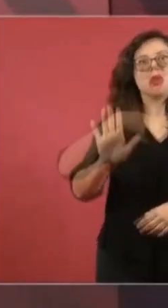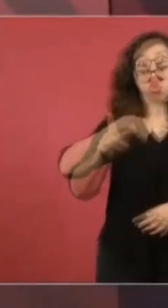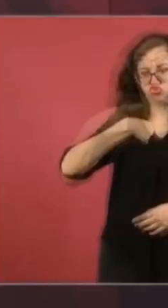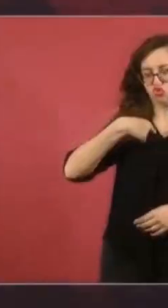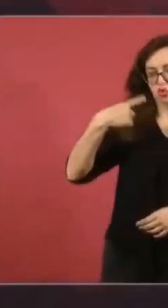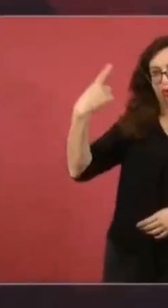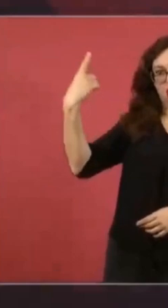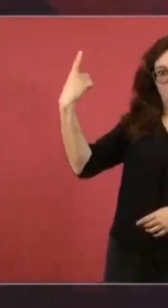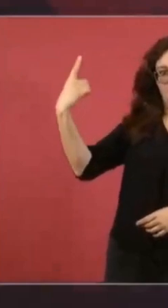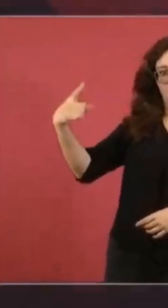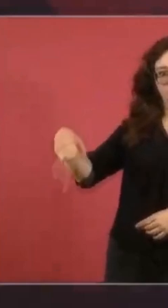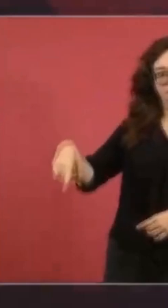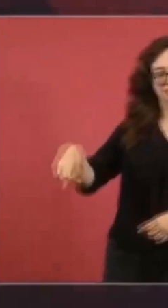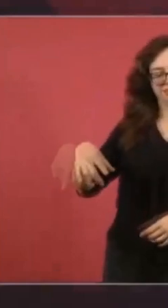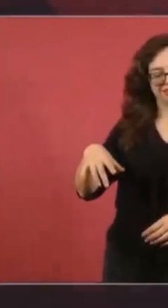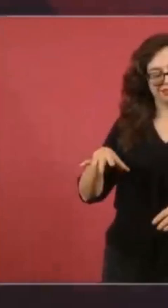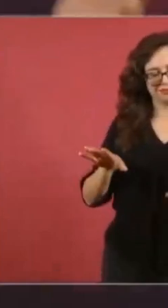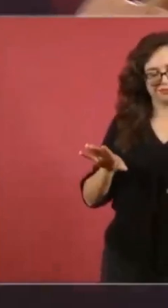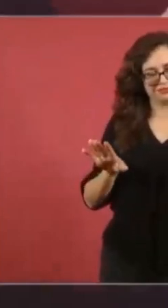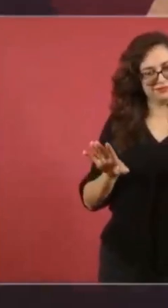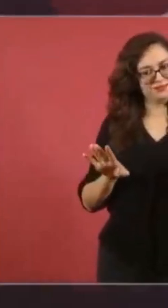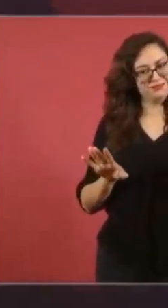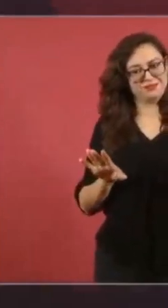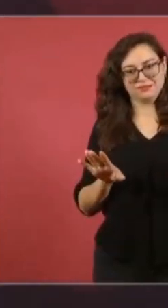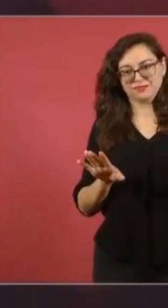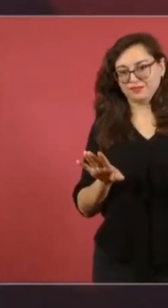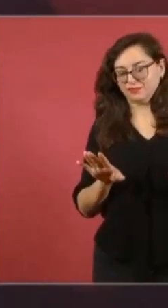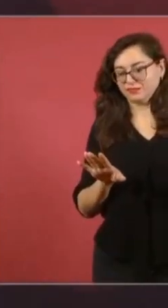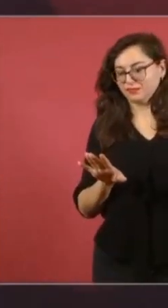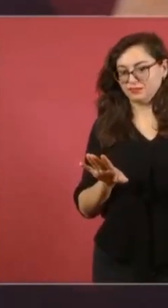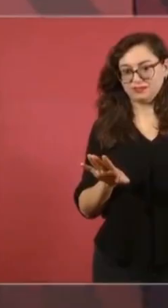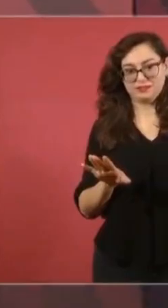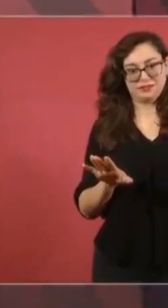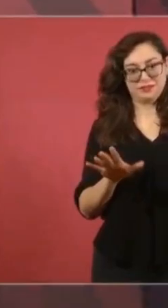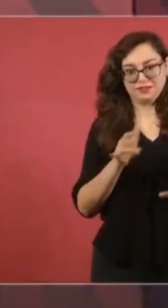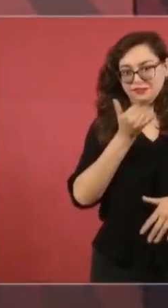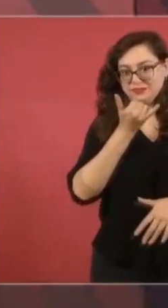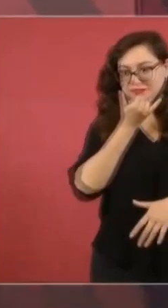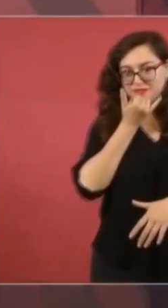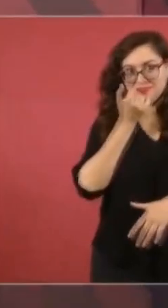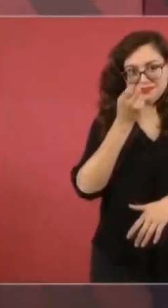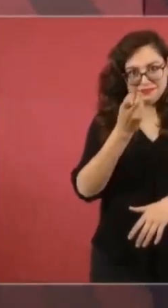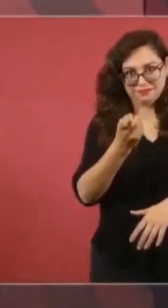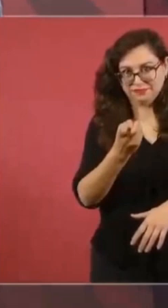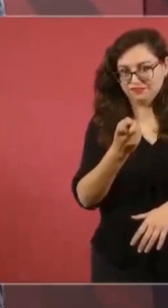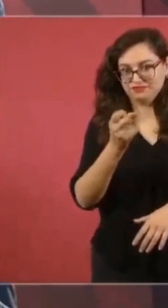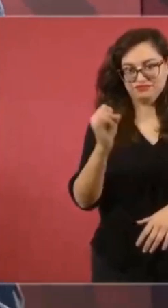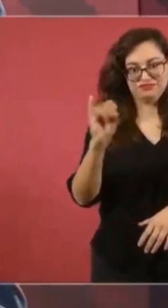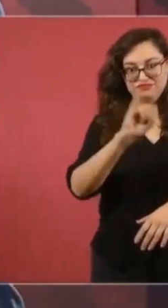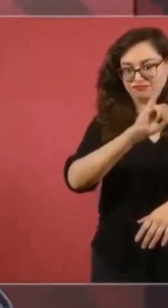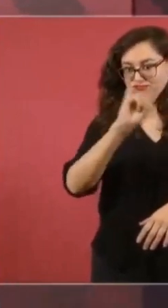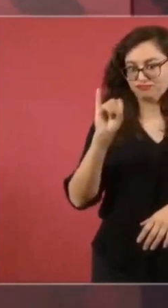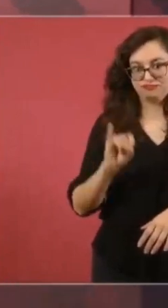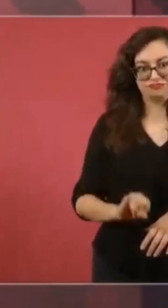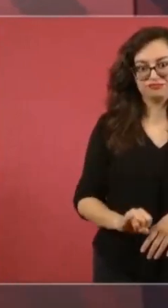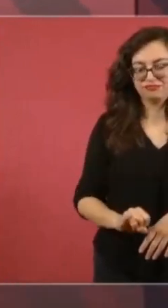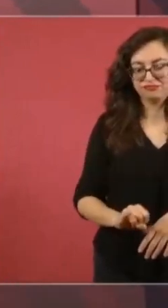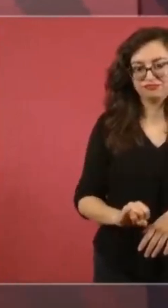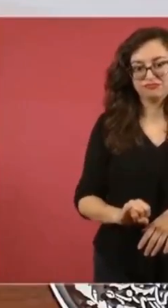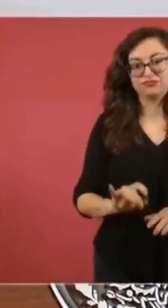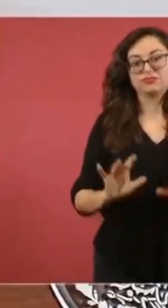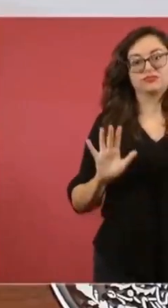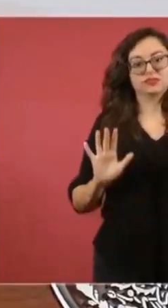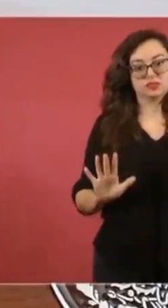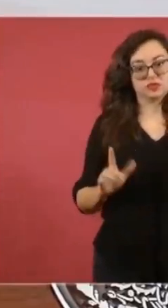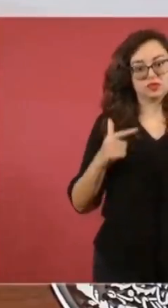de que un amigo no hace eso. Entonces, le quiero nada